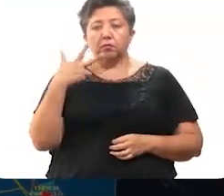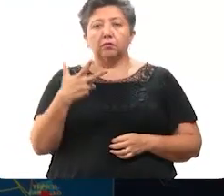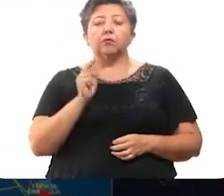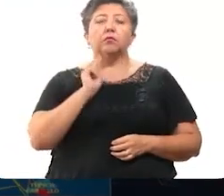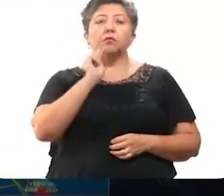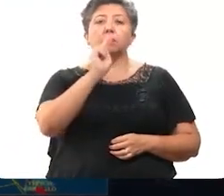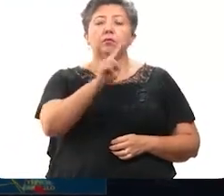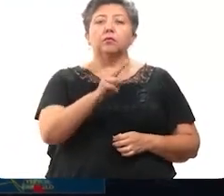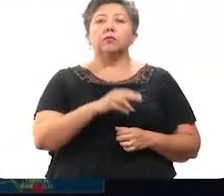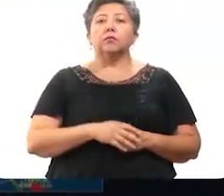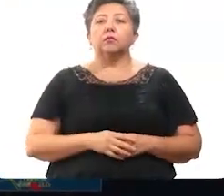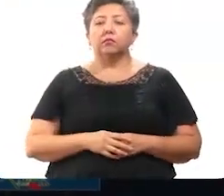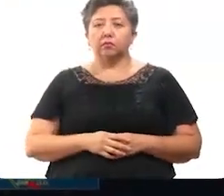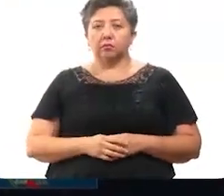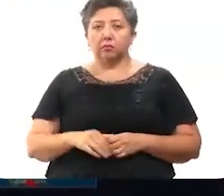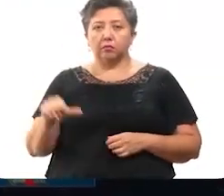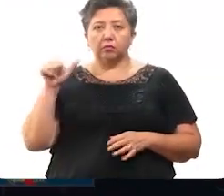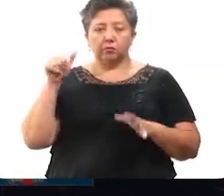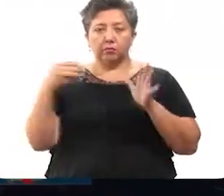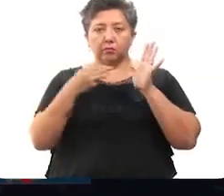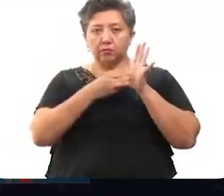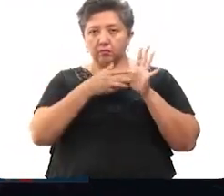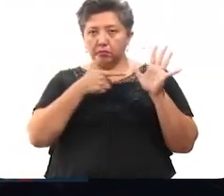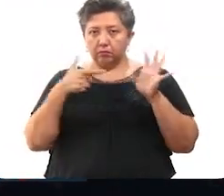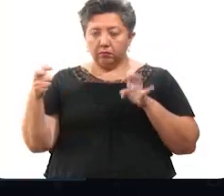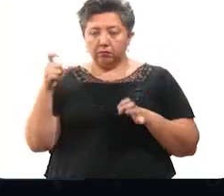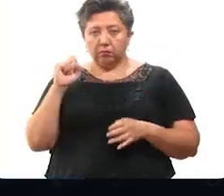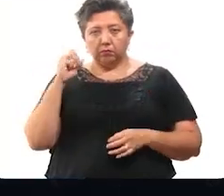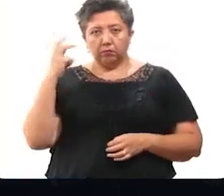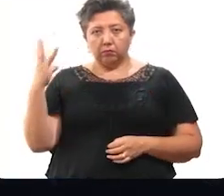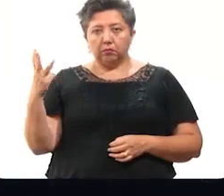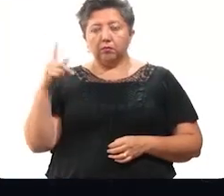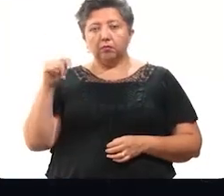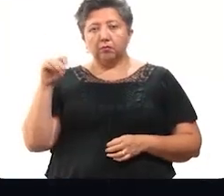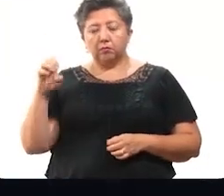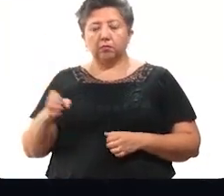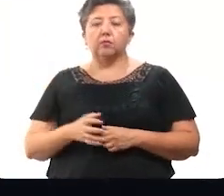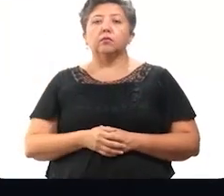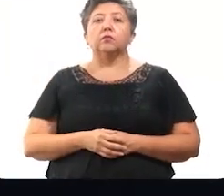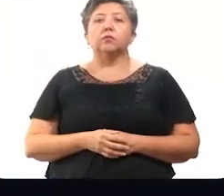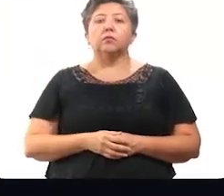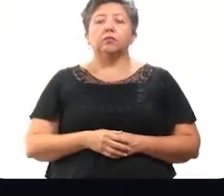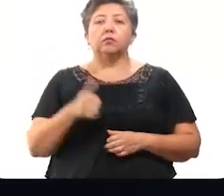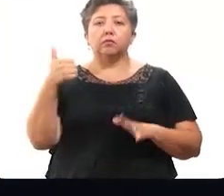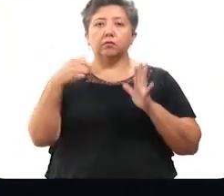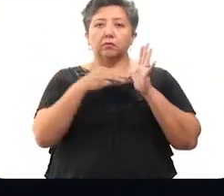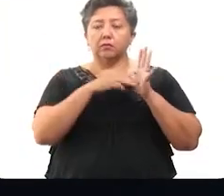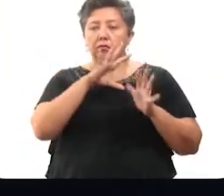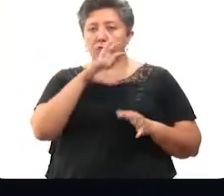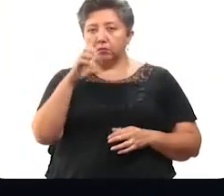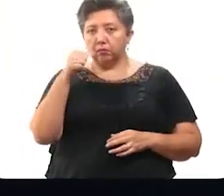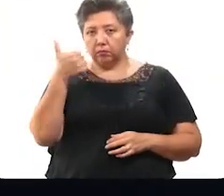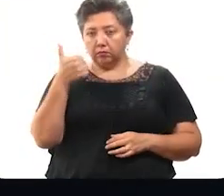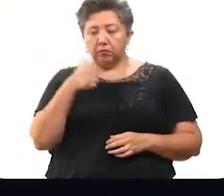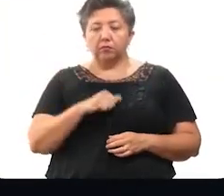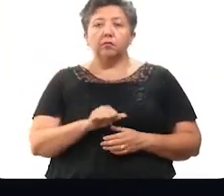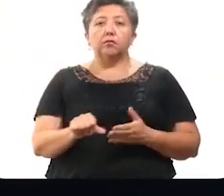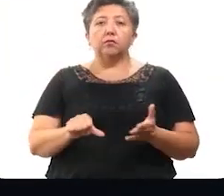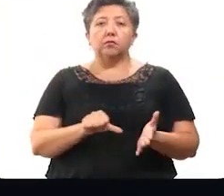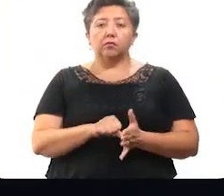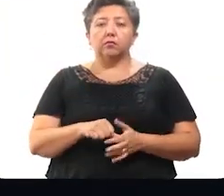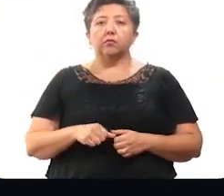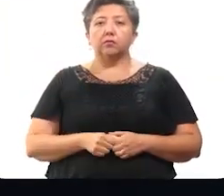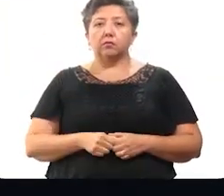en la zona norte, 16,723 en la zona oriente, 6,511 en la zona